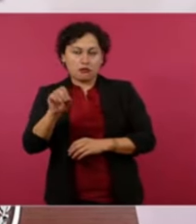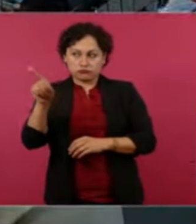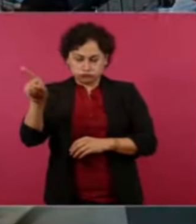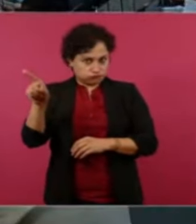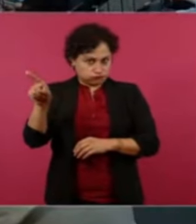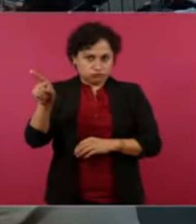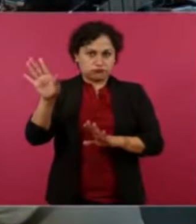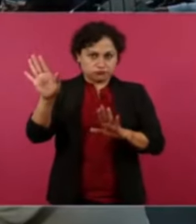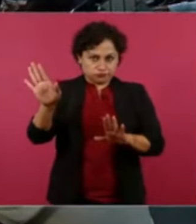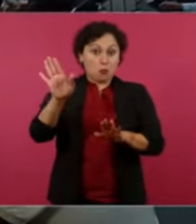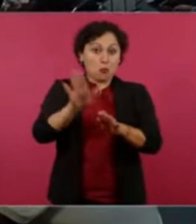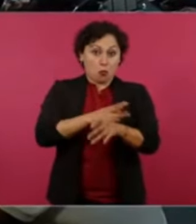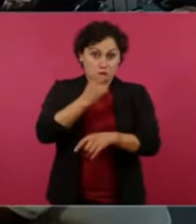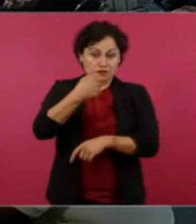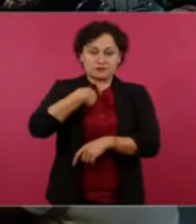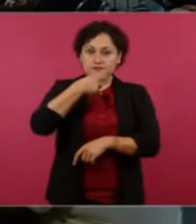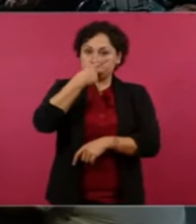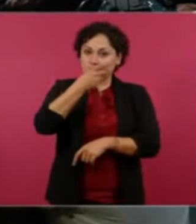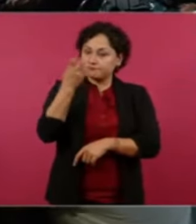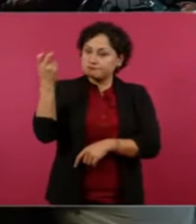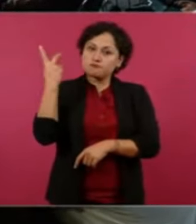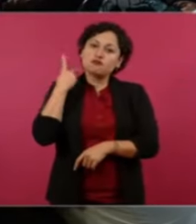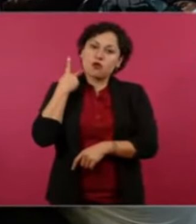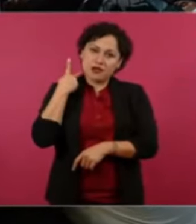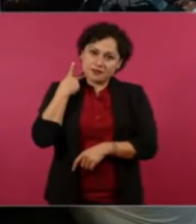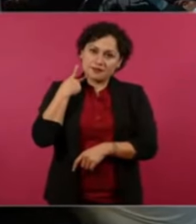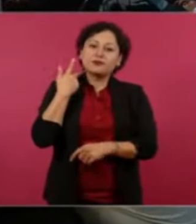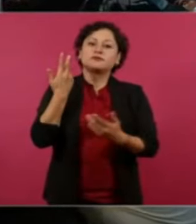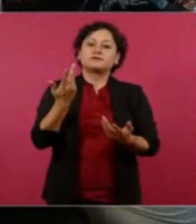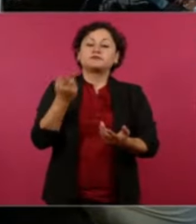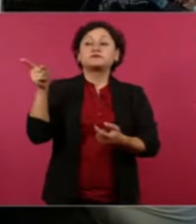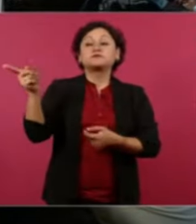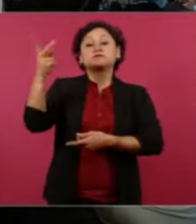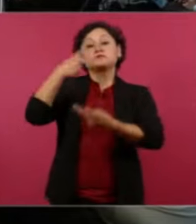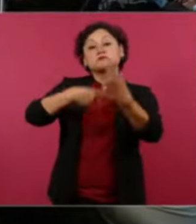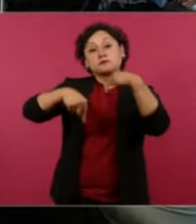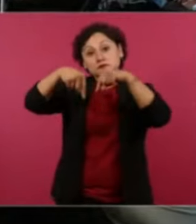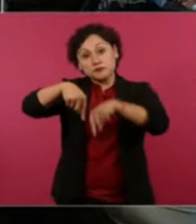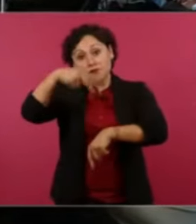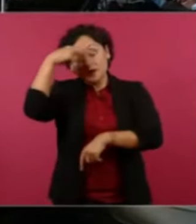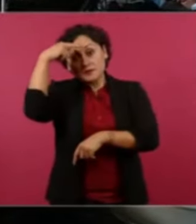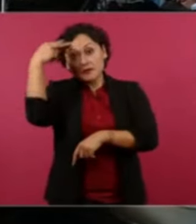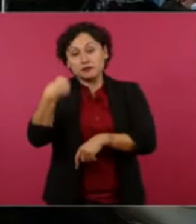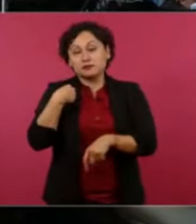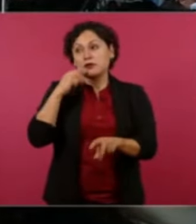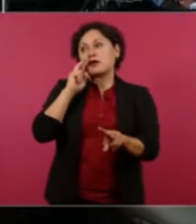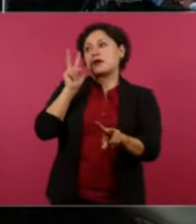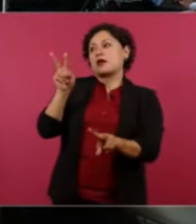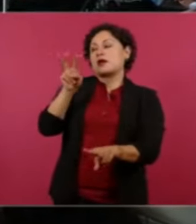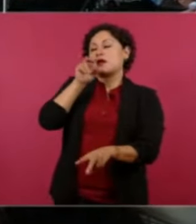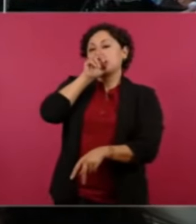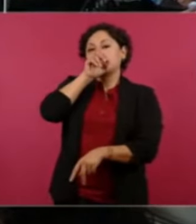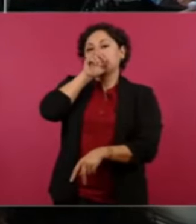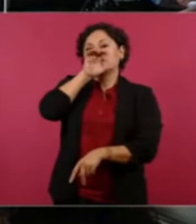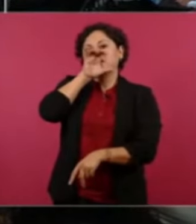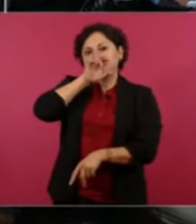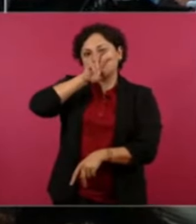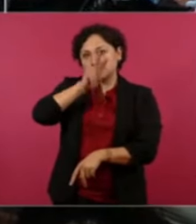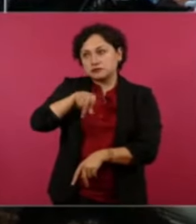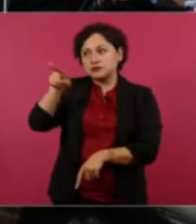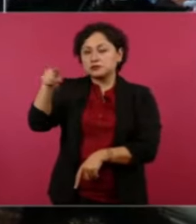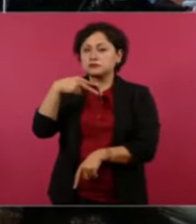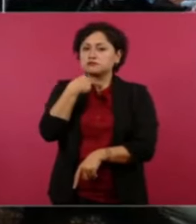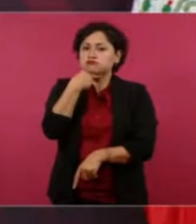que ha hablado con más claridad de todos los dirigentes que nos han visitado,